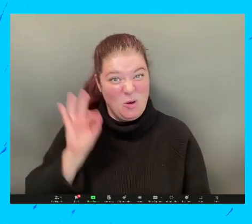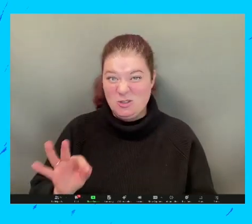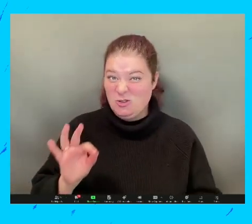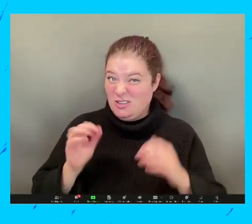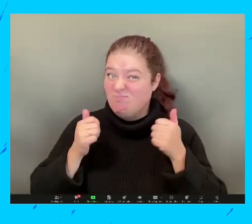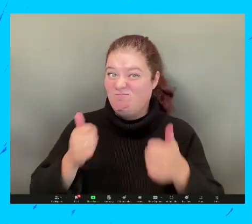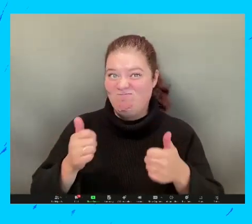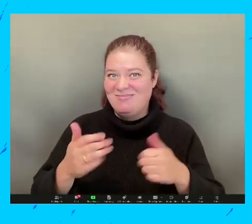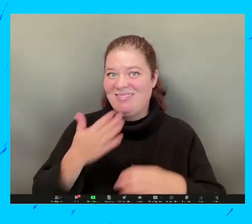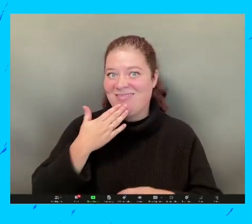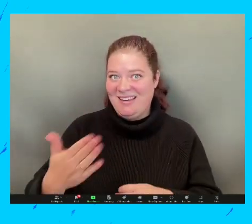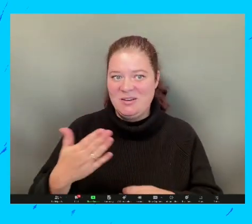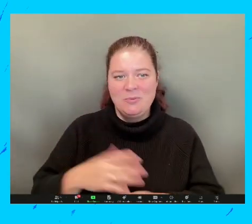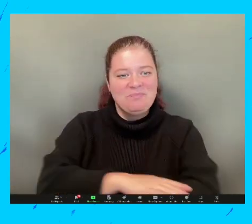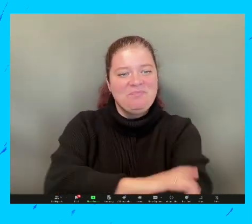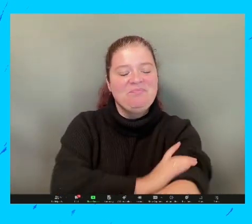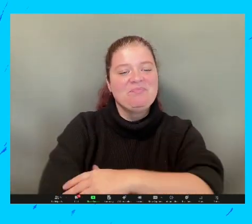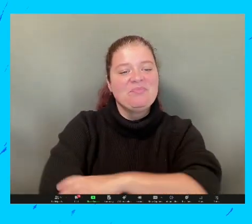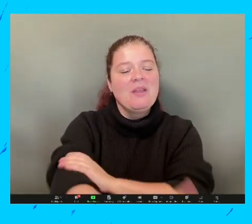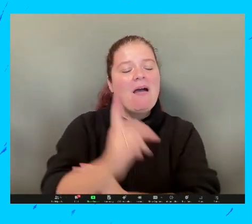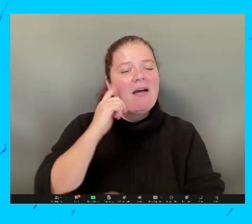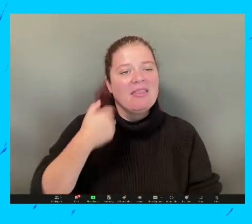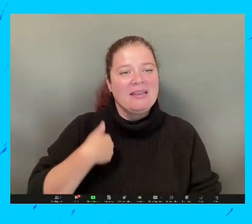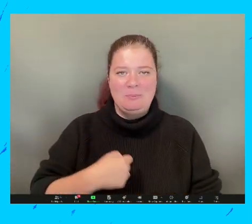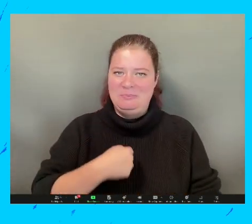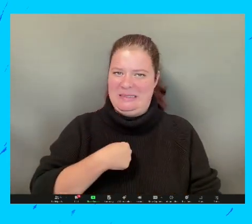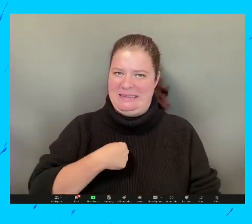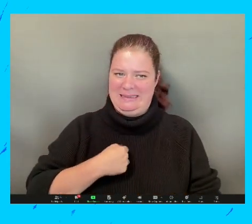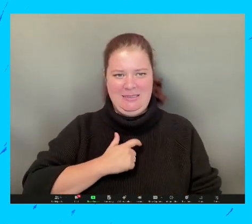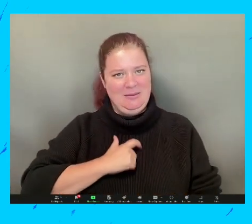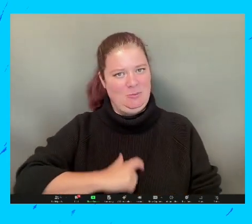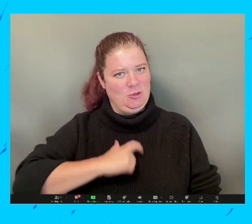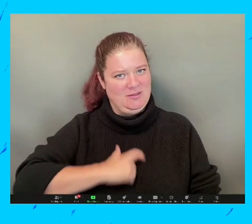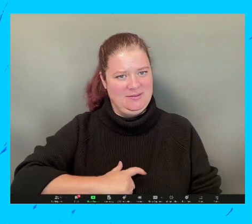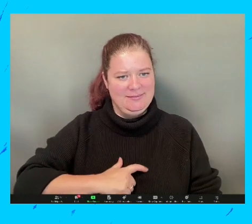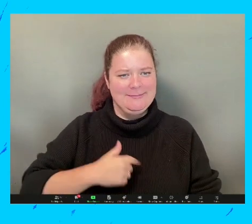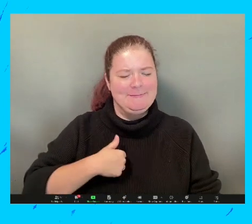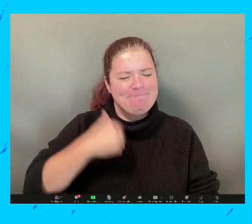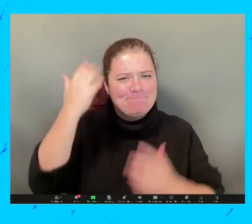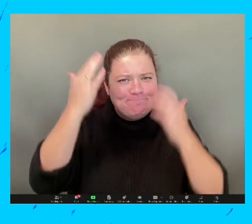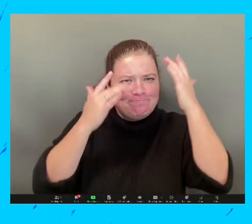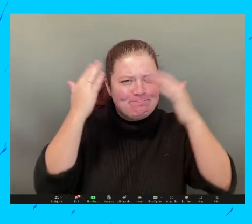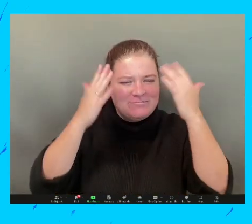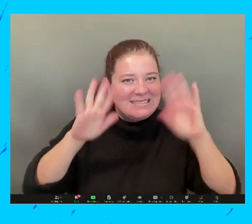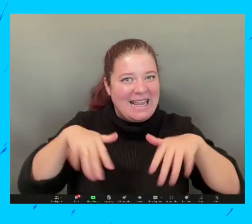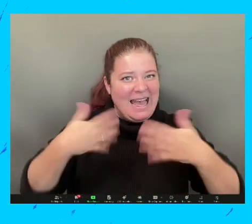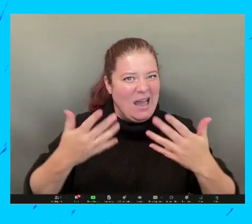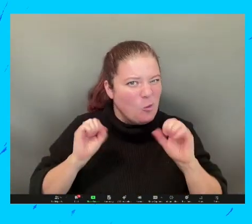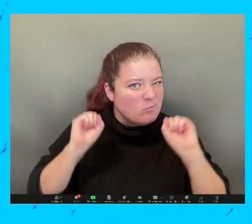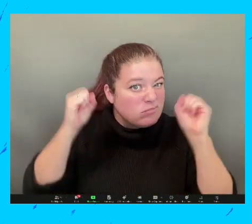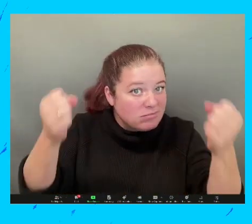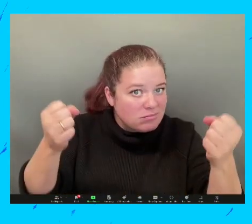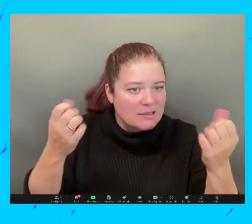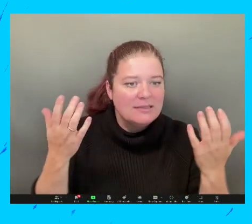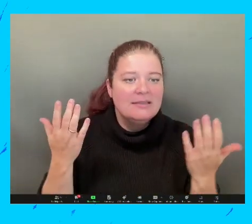Sí, bueno, es una buena pregunta. Y yo creo que lo que voy a hacer es que quiero